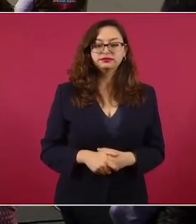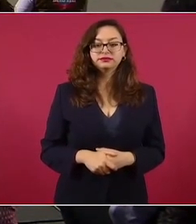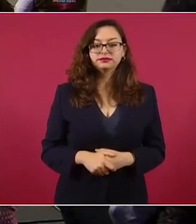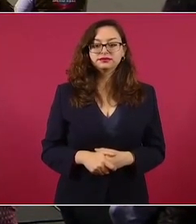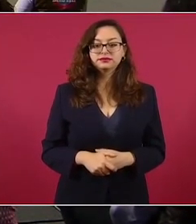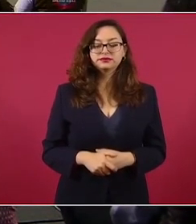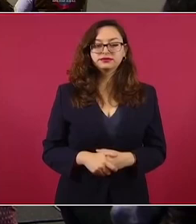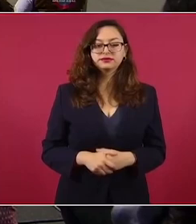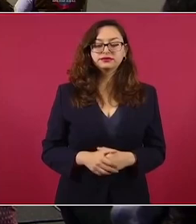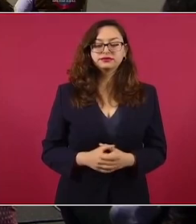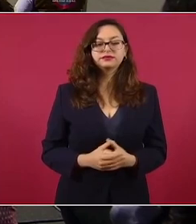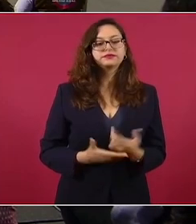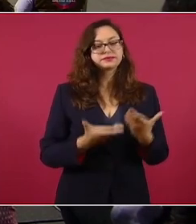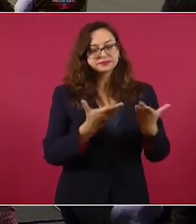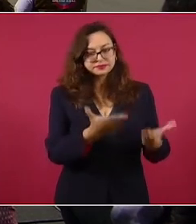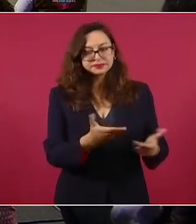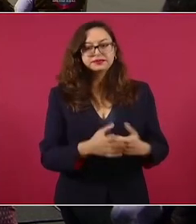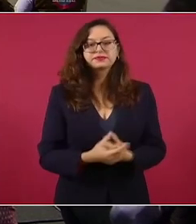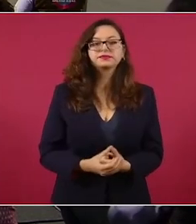A ver, pónganla a la señora.